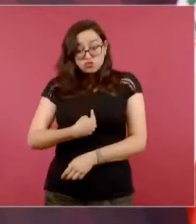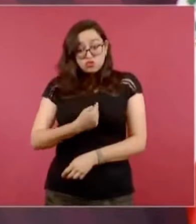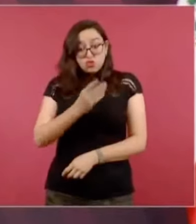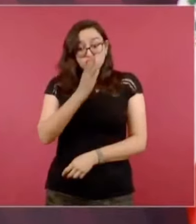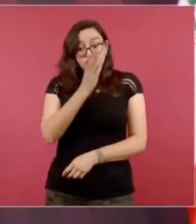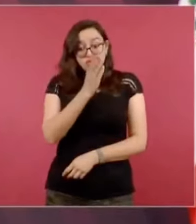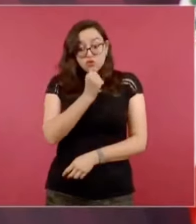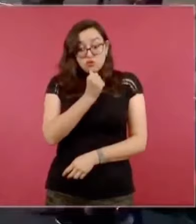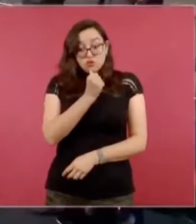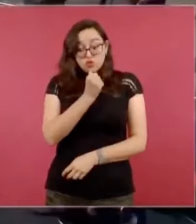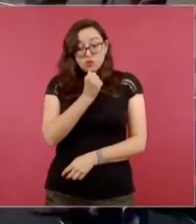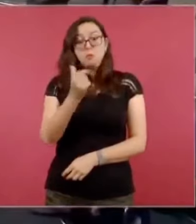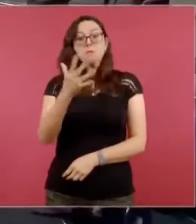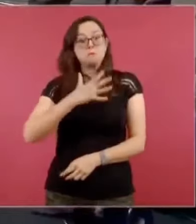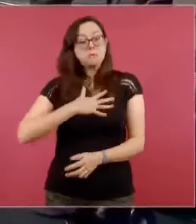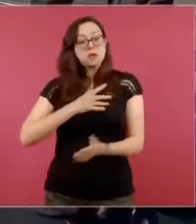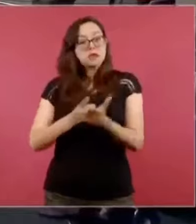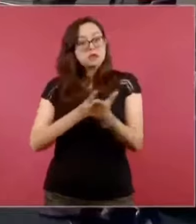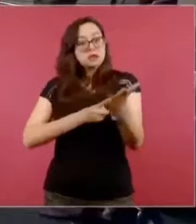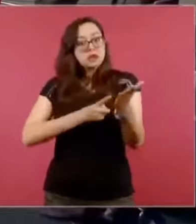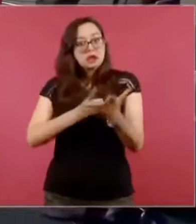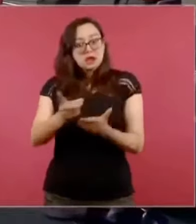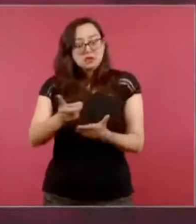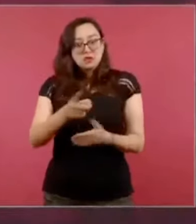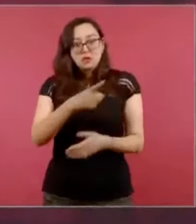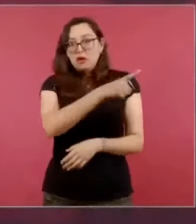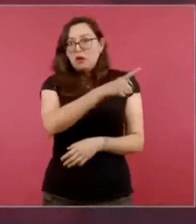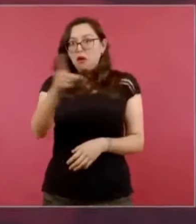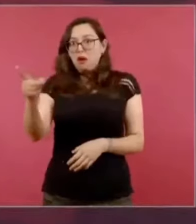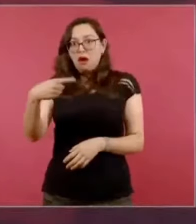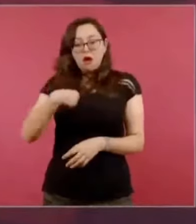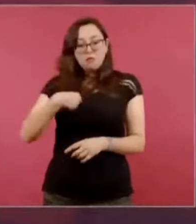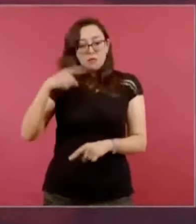derecho a manifestarse, a expresarse.